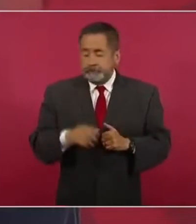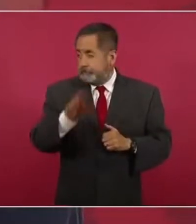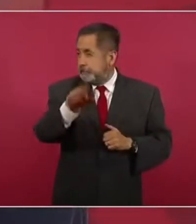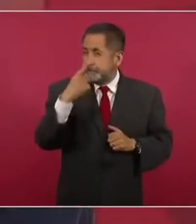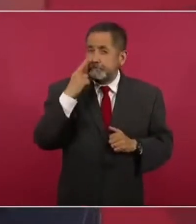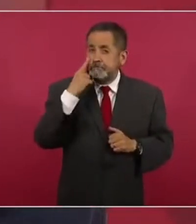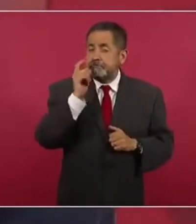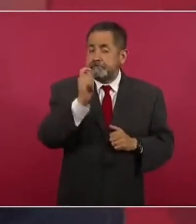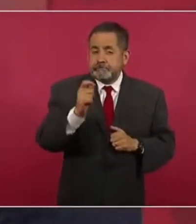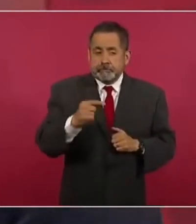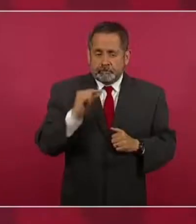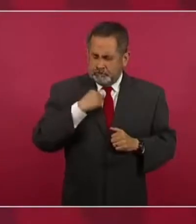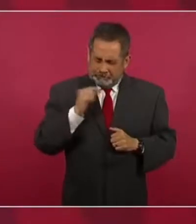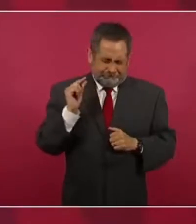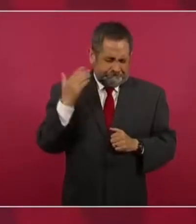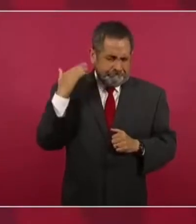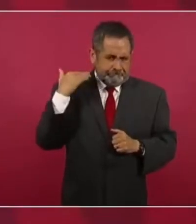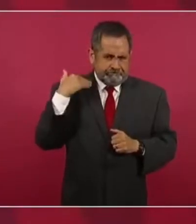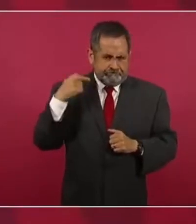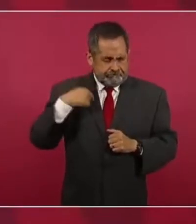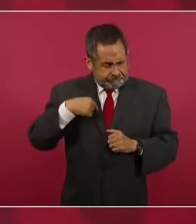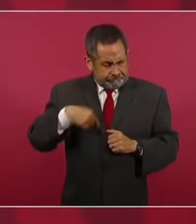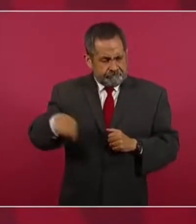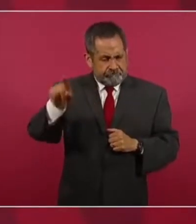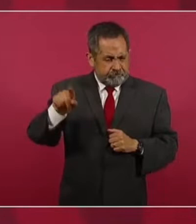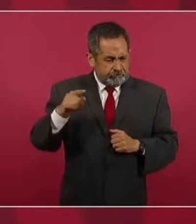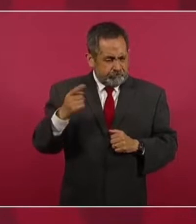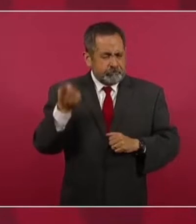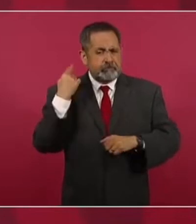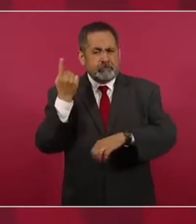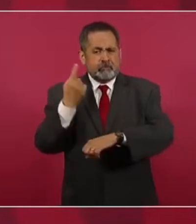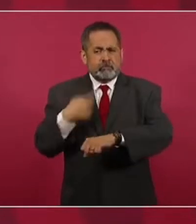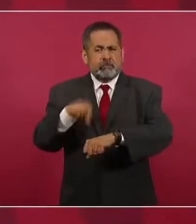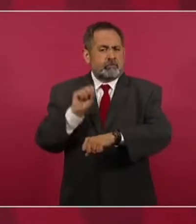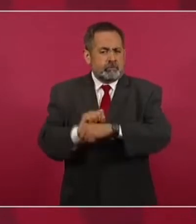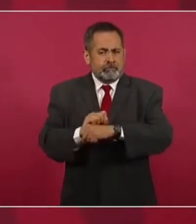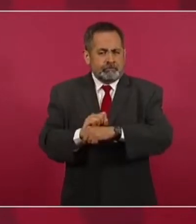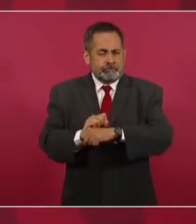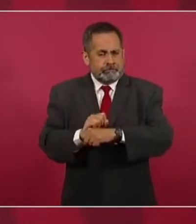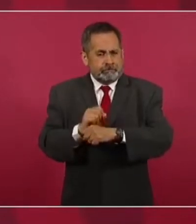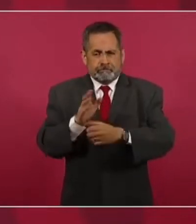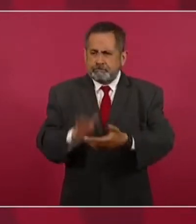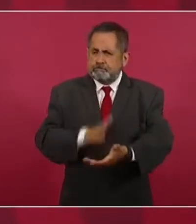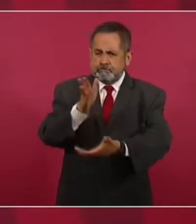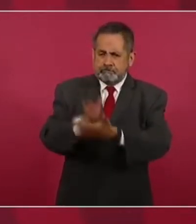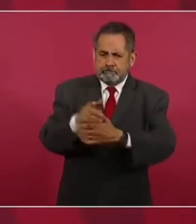estar la semana pasada en una